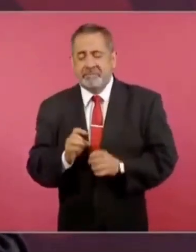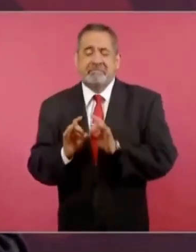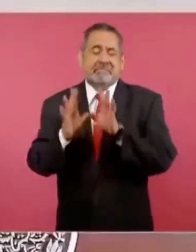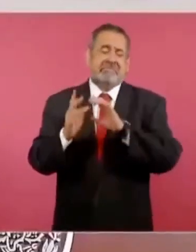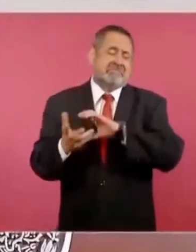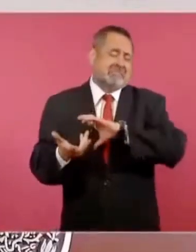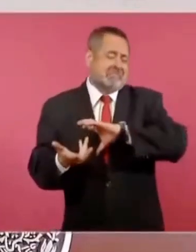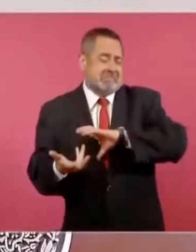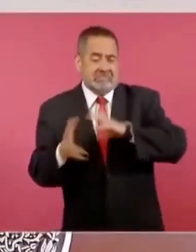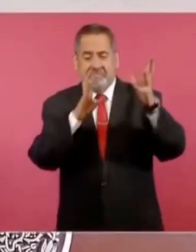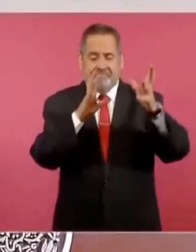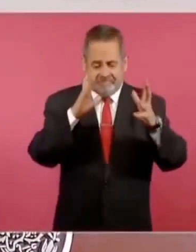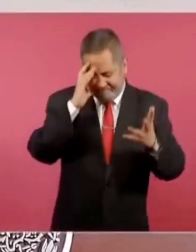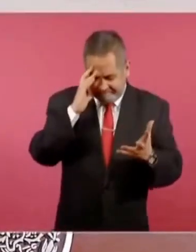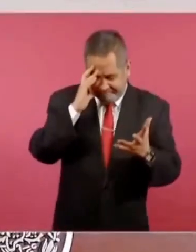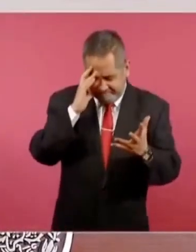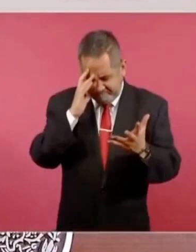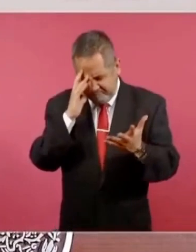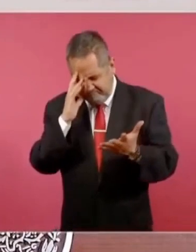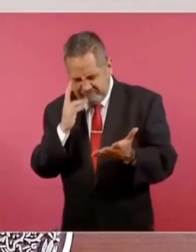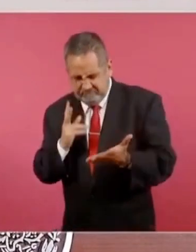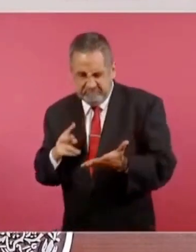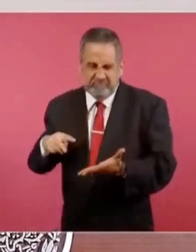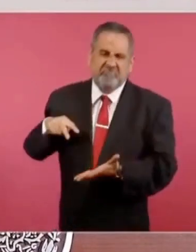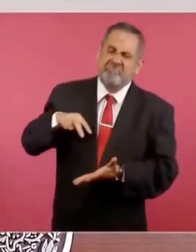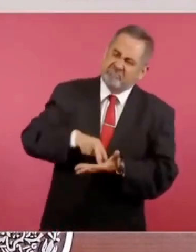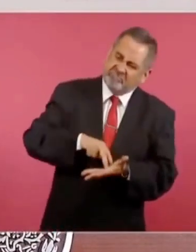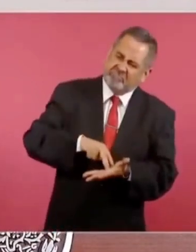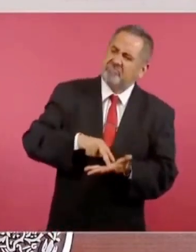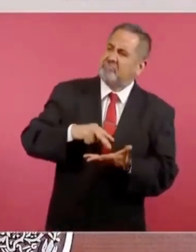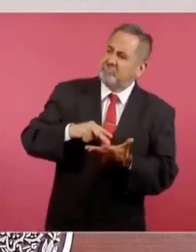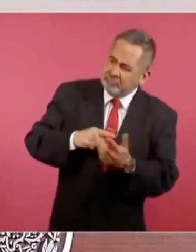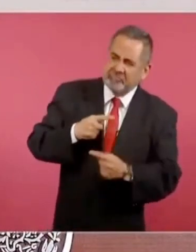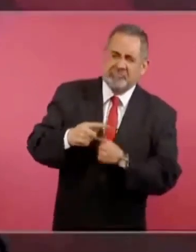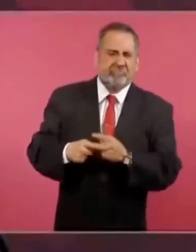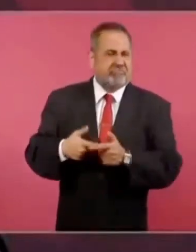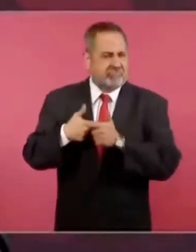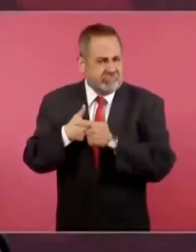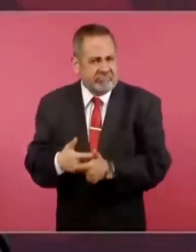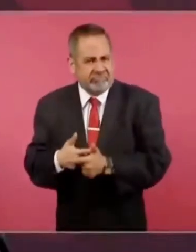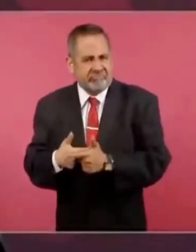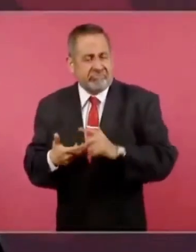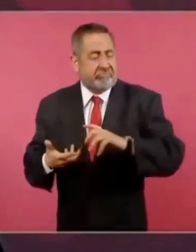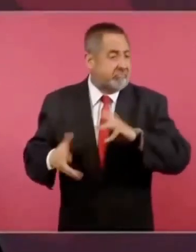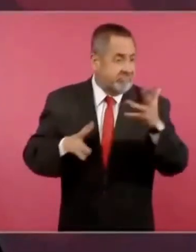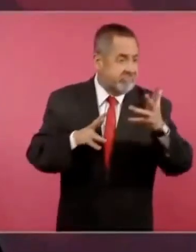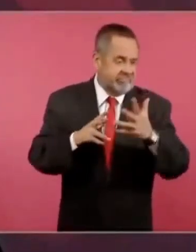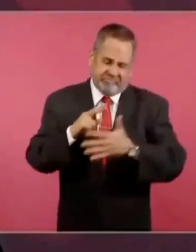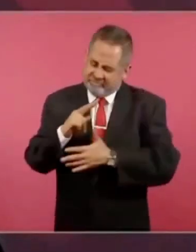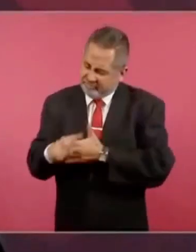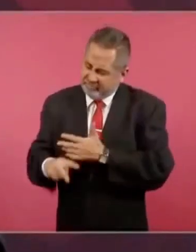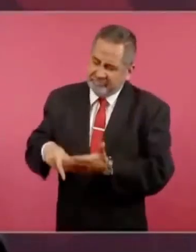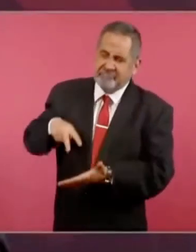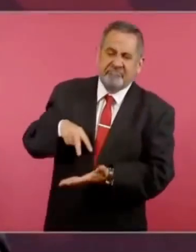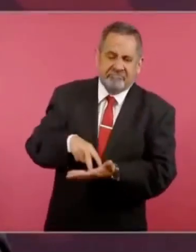pero eso nos ha ayudado mucho, esa